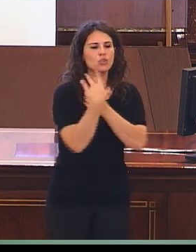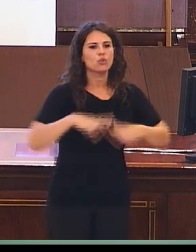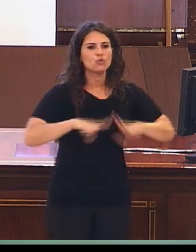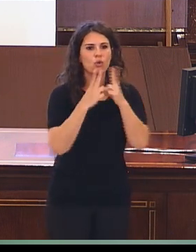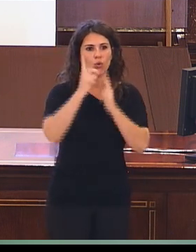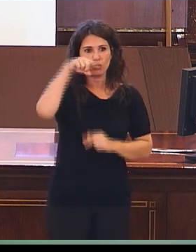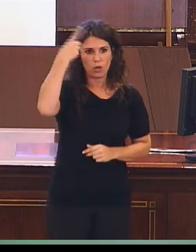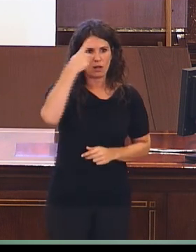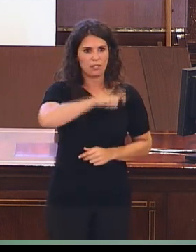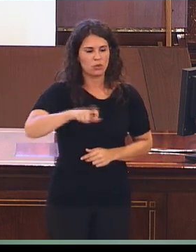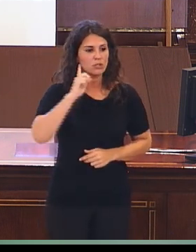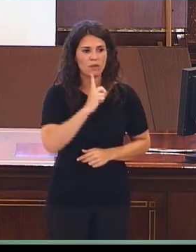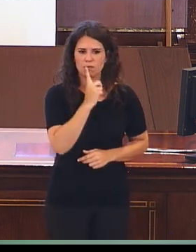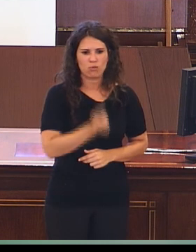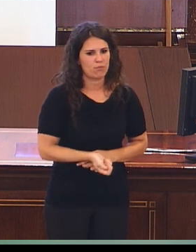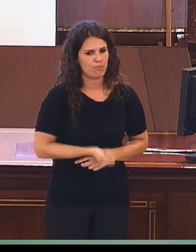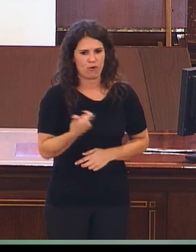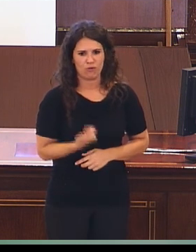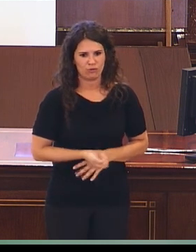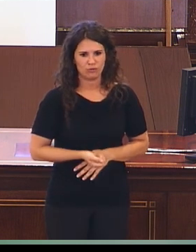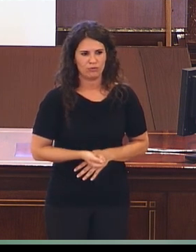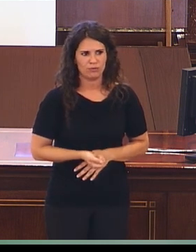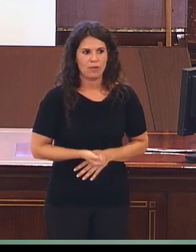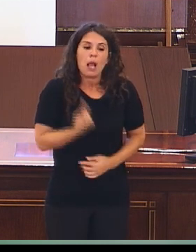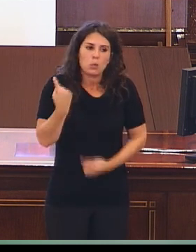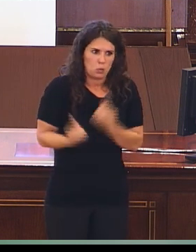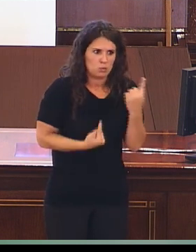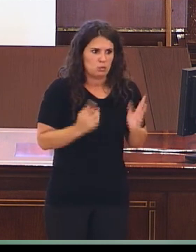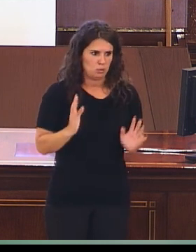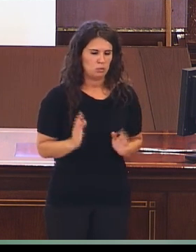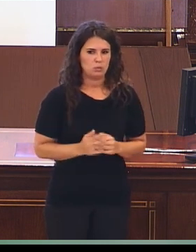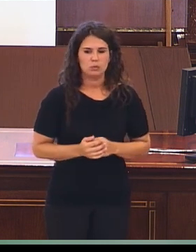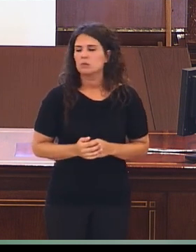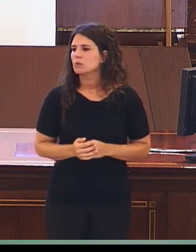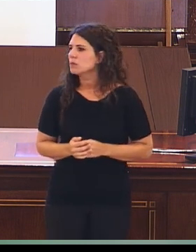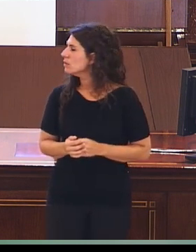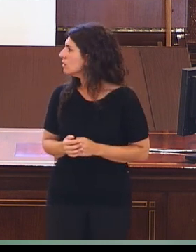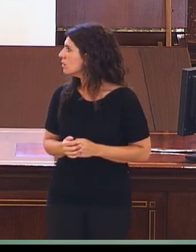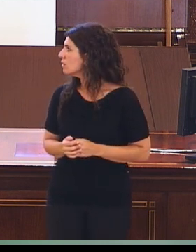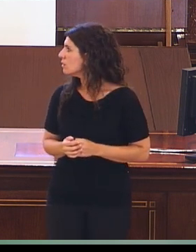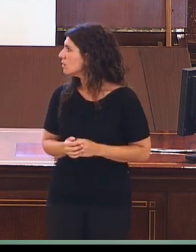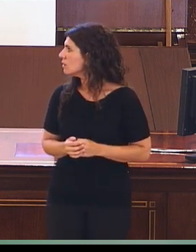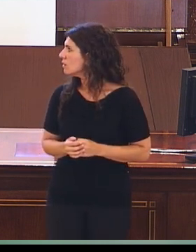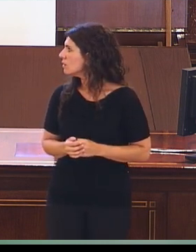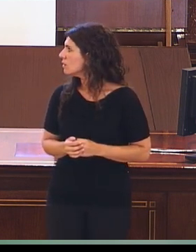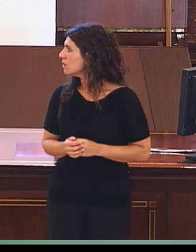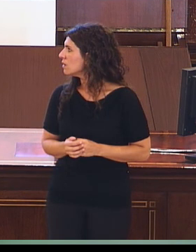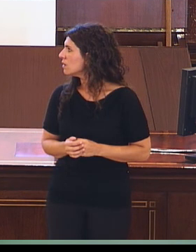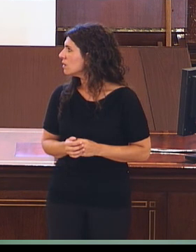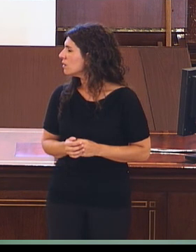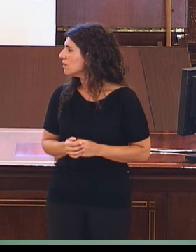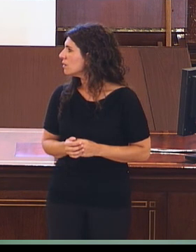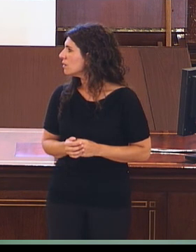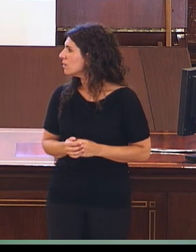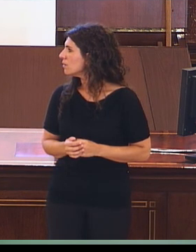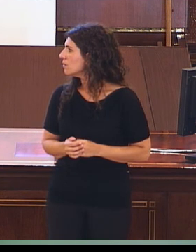Y en este sentido, pues, por destacar algunos, si hay quien ha estudiado cómo ha afectado el